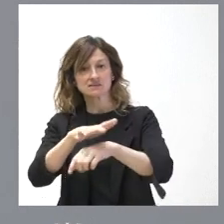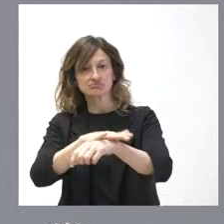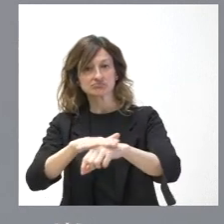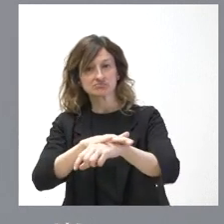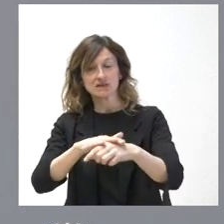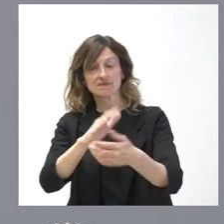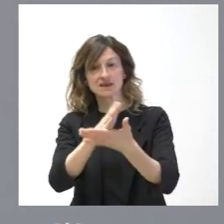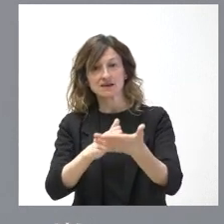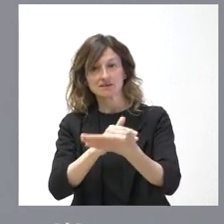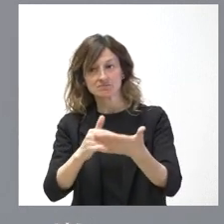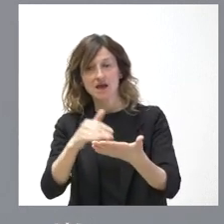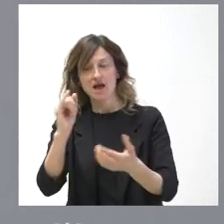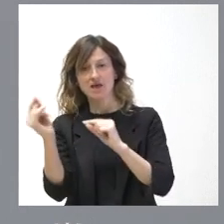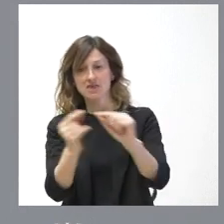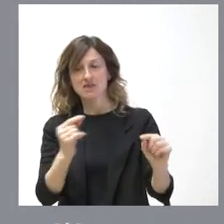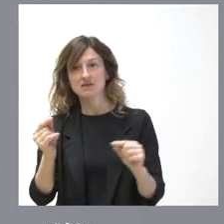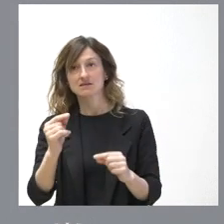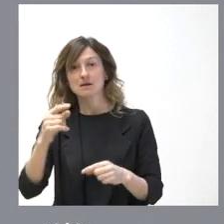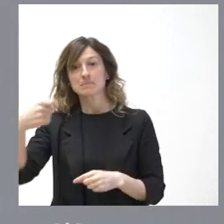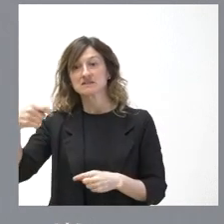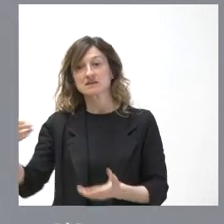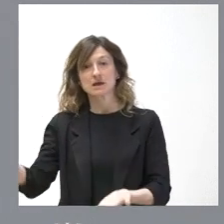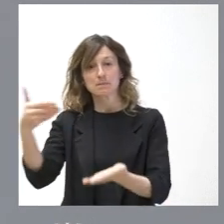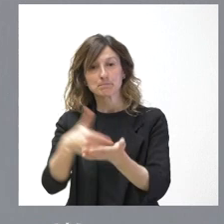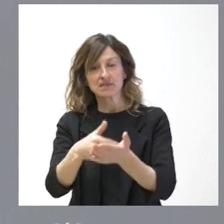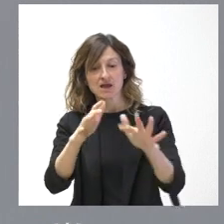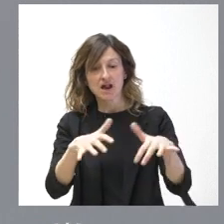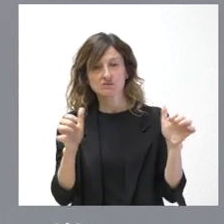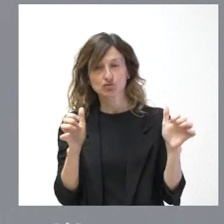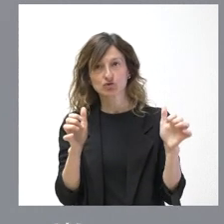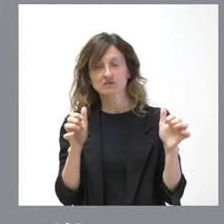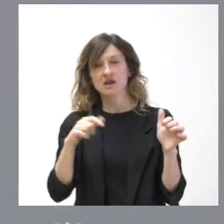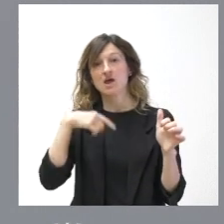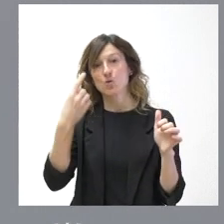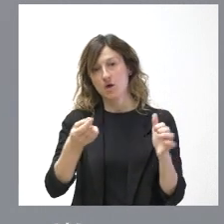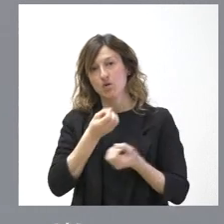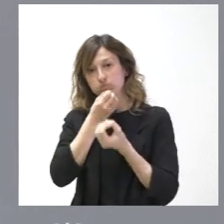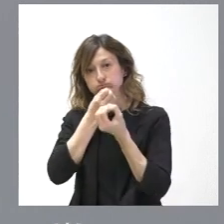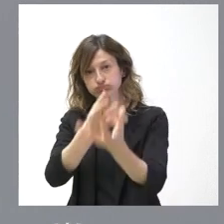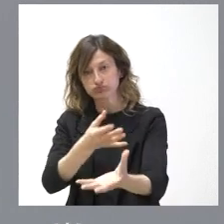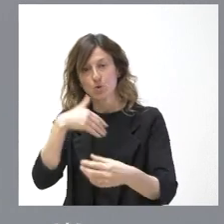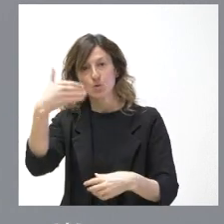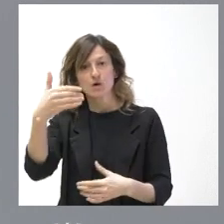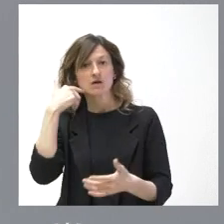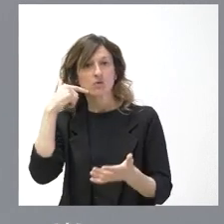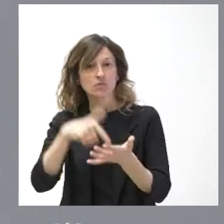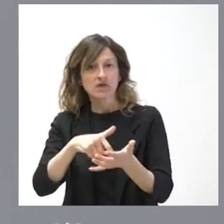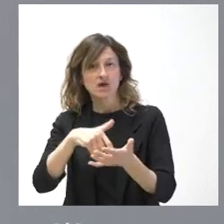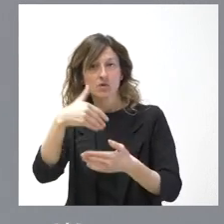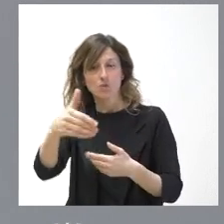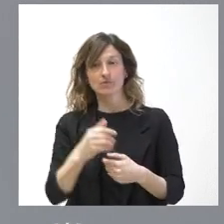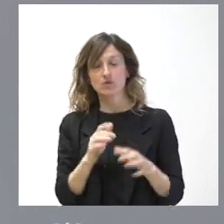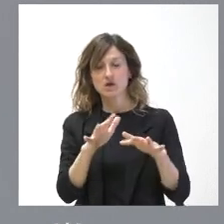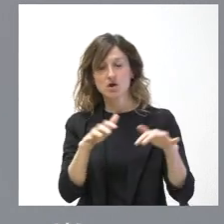en Castilla y León. Y cuando el presidente lo solicite a las Cortes, pues les informaremos de cuándo sea solicitud. Y las Cortes